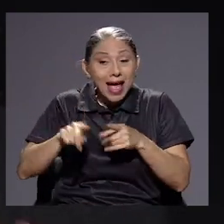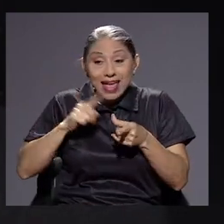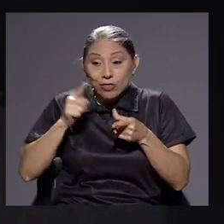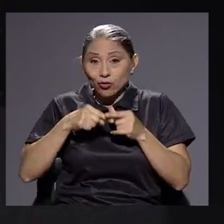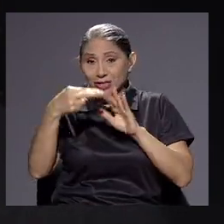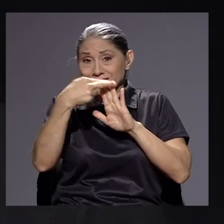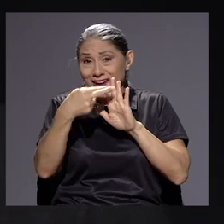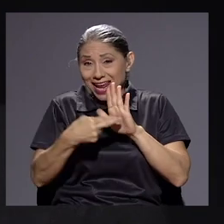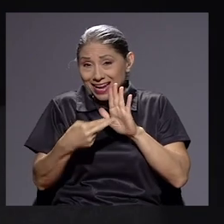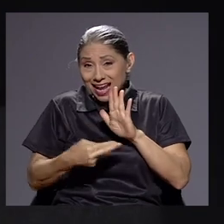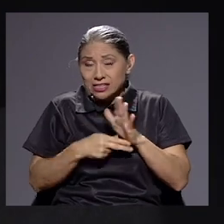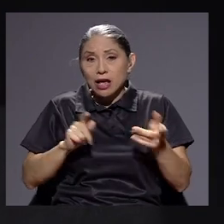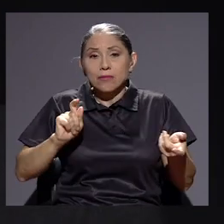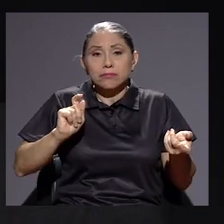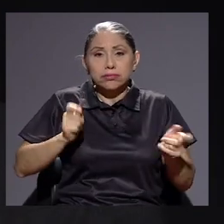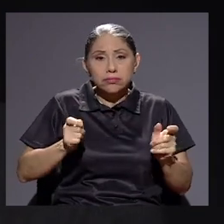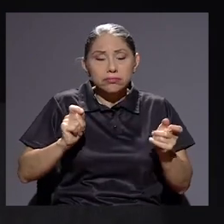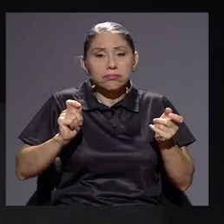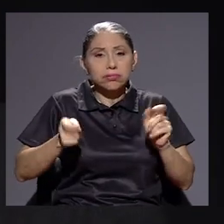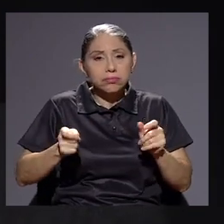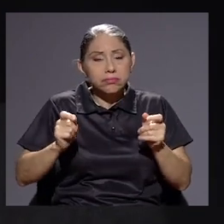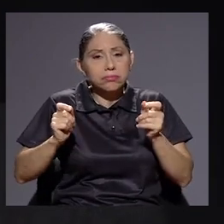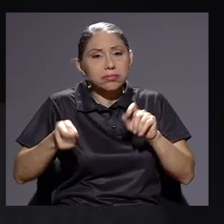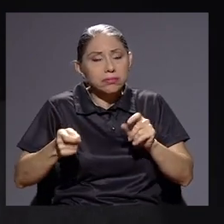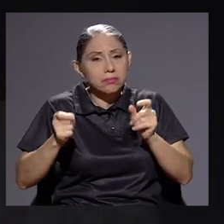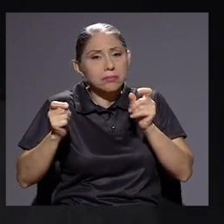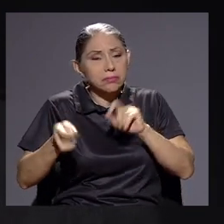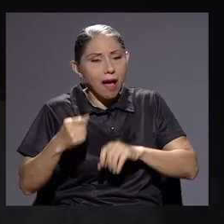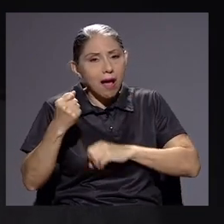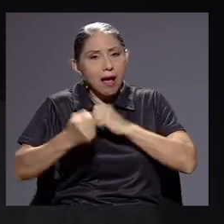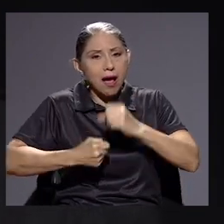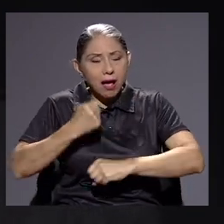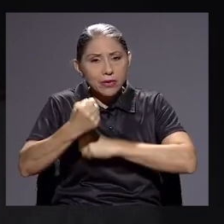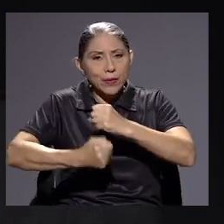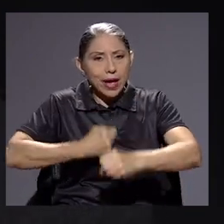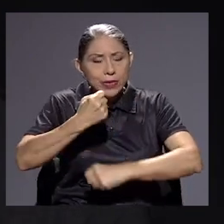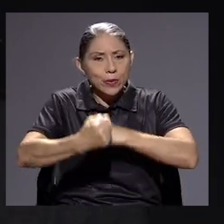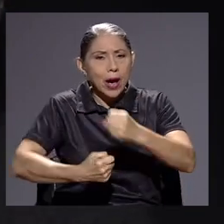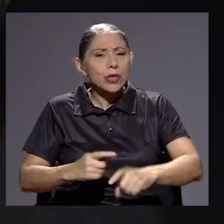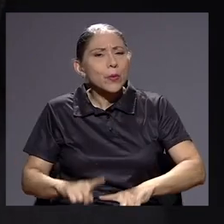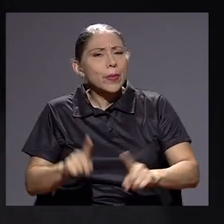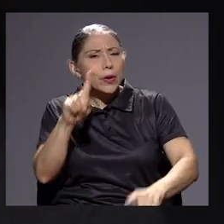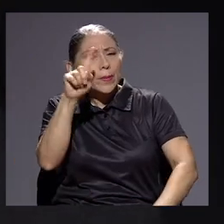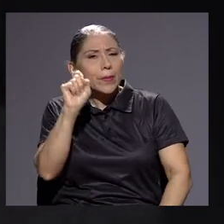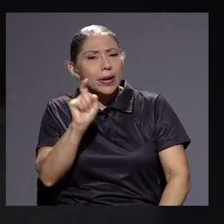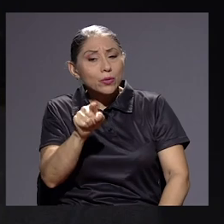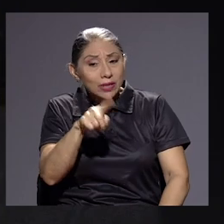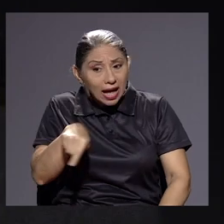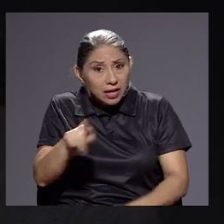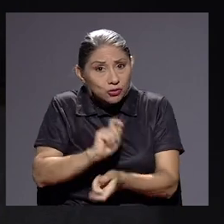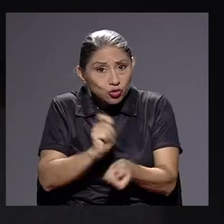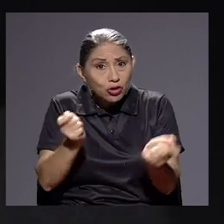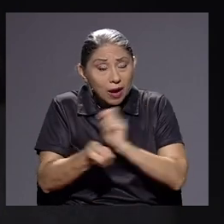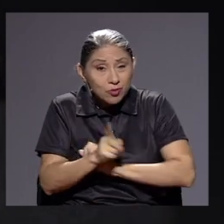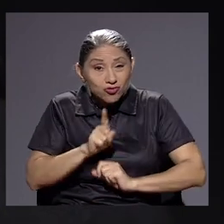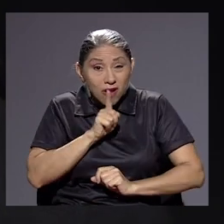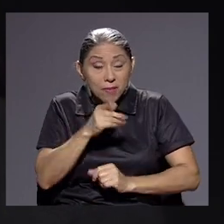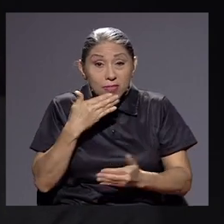cambiando esas reglas año a año. Pero la pregunta es, ¿qué tan eficientes han sido esos cambios, ¿verdad?